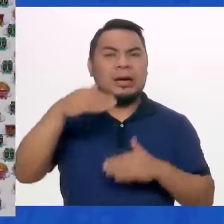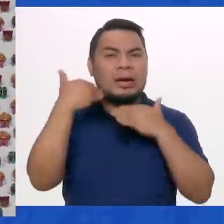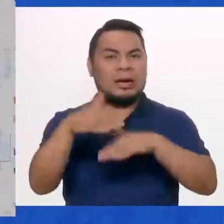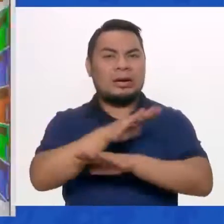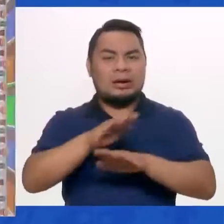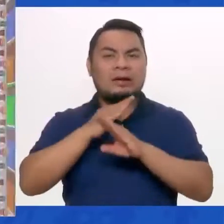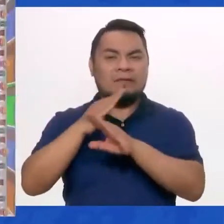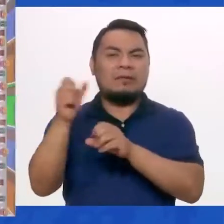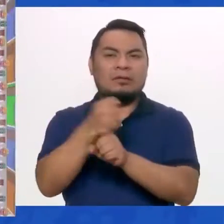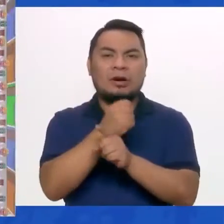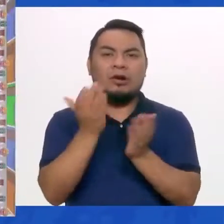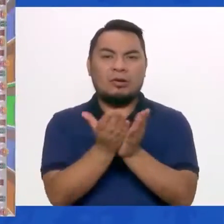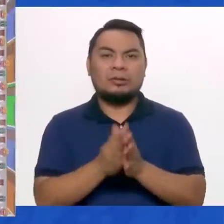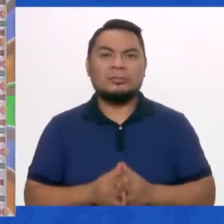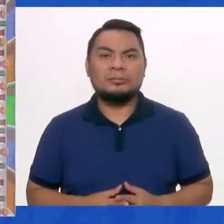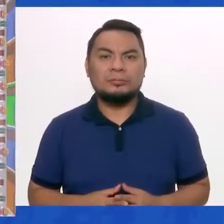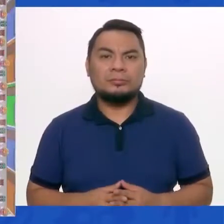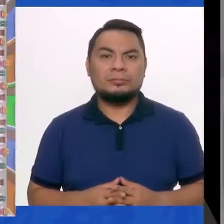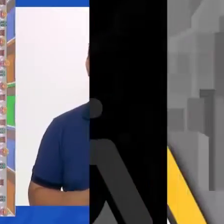alto a la violencia escolar.